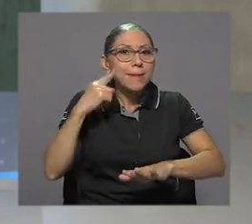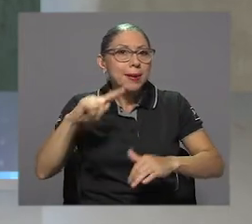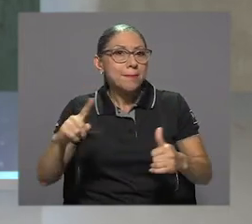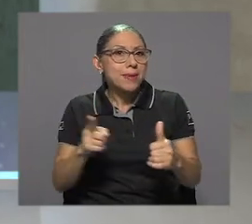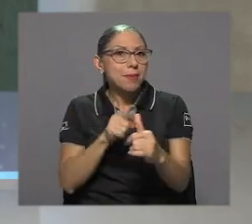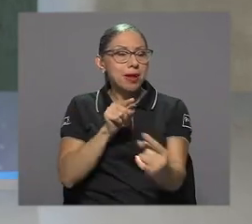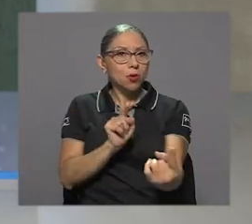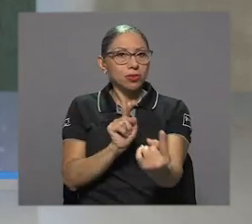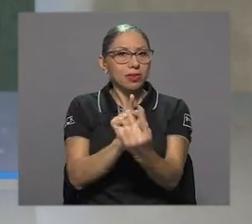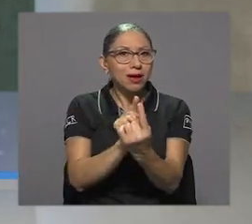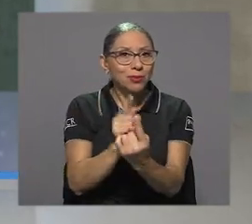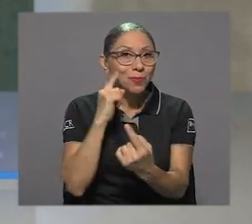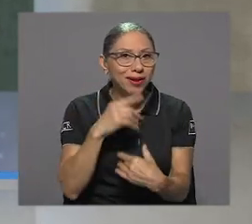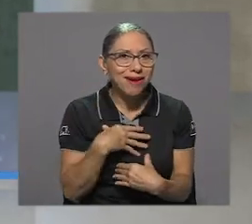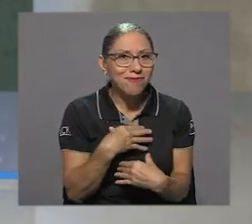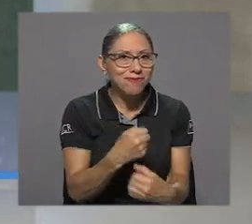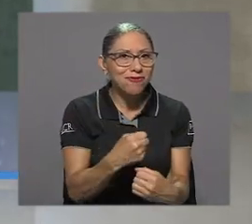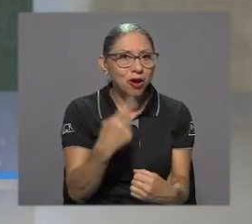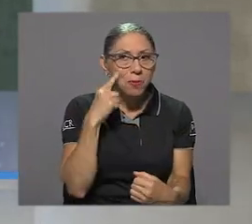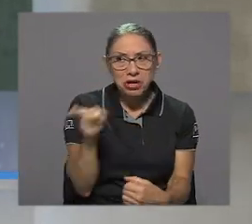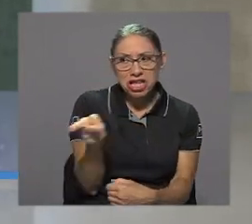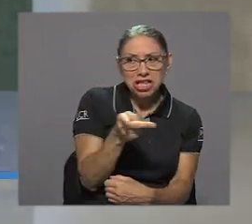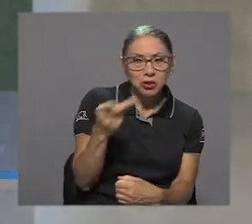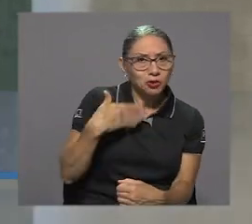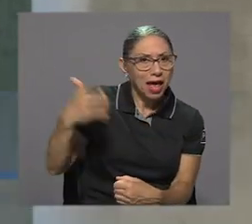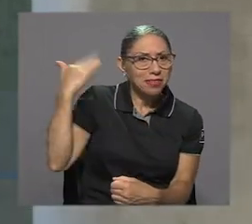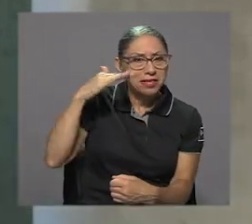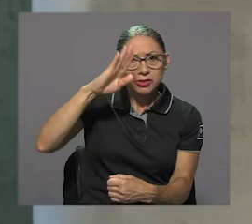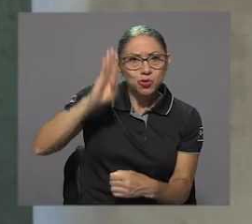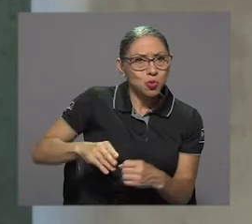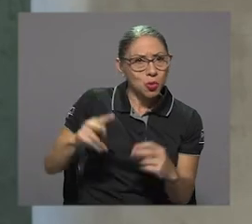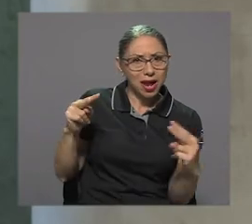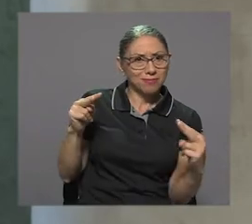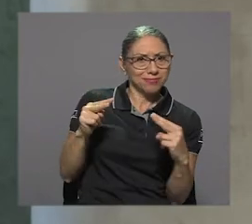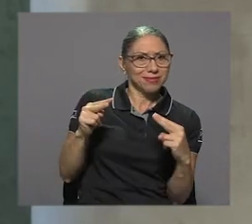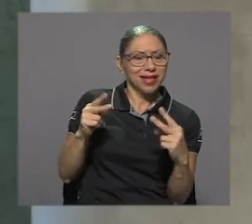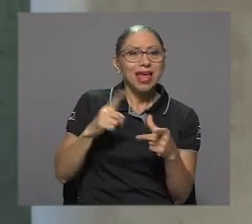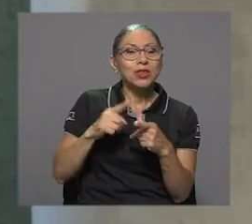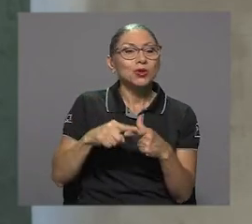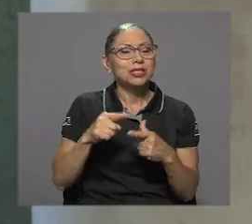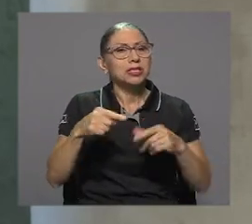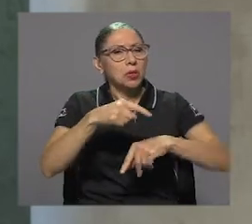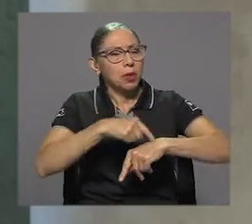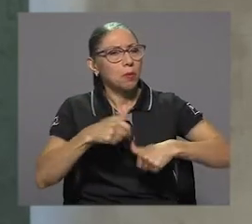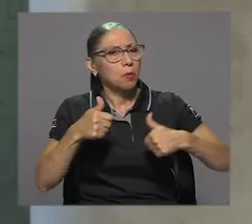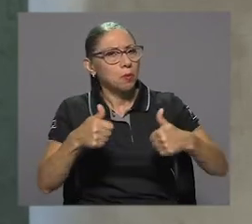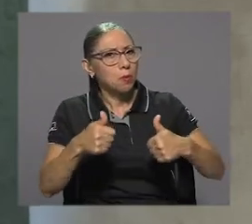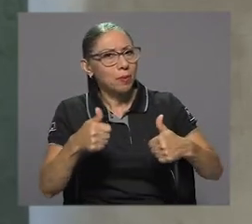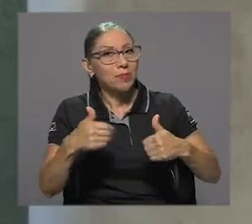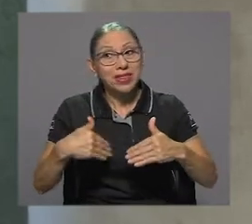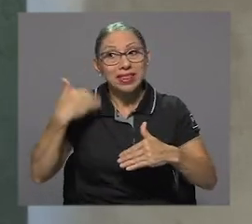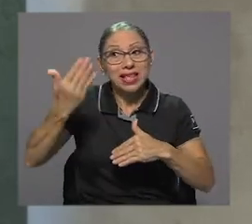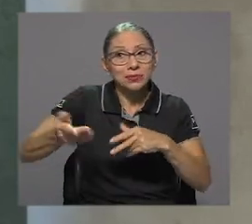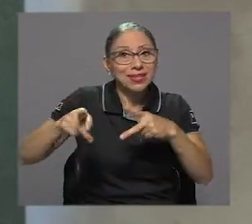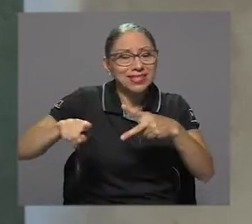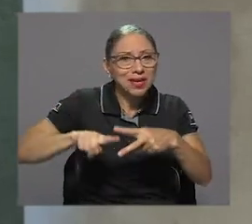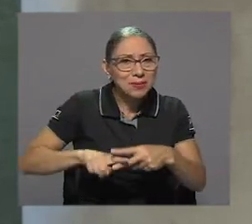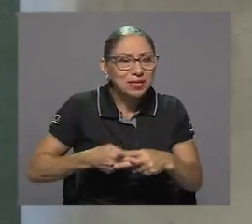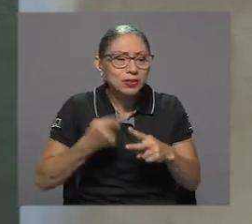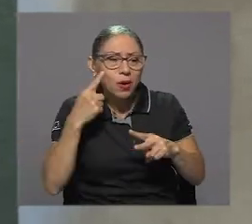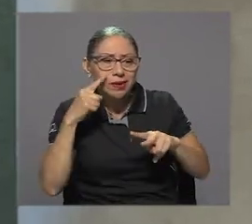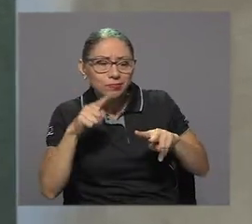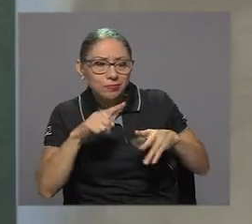para hacer ese primer contacto, verdad, para ganarse la confianza puesto que nunca se habían visto, entonces este fue un rato bastante ameno y luego